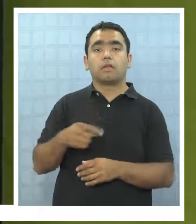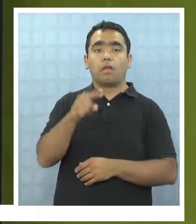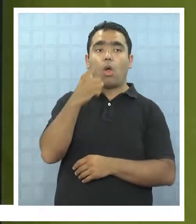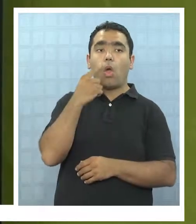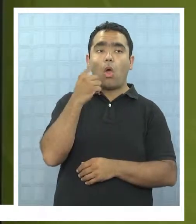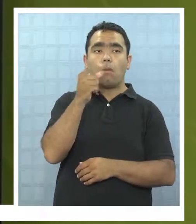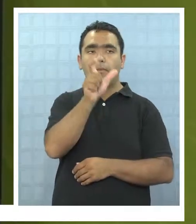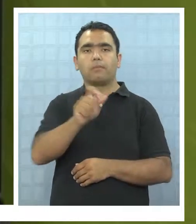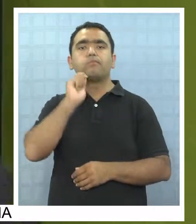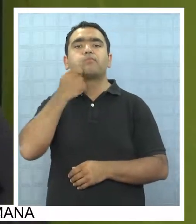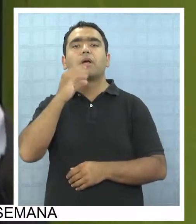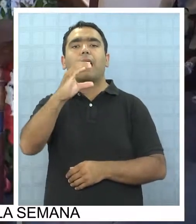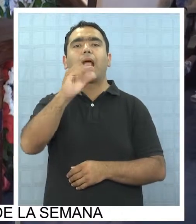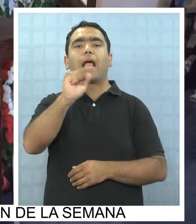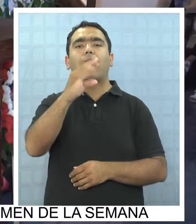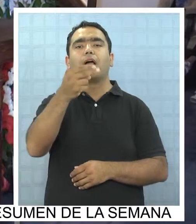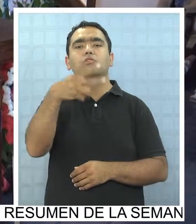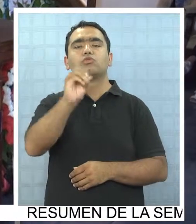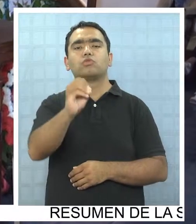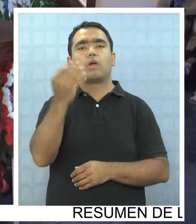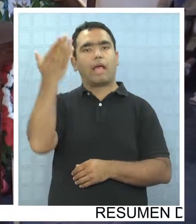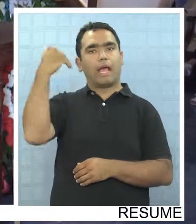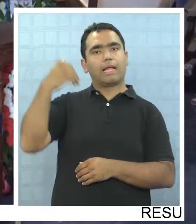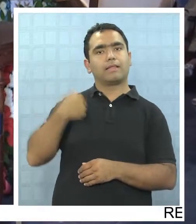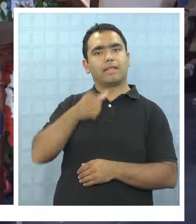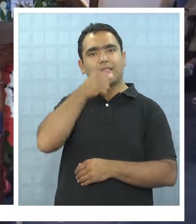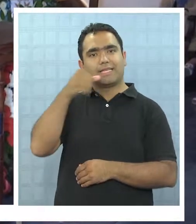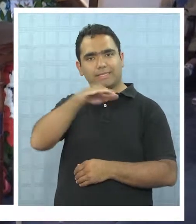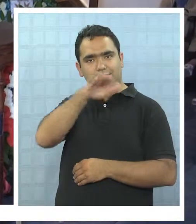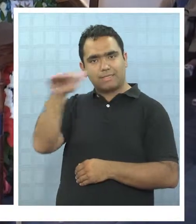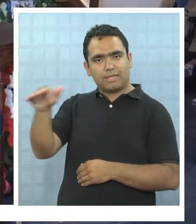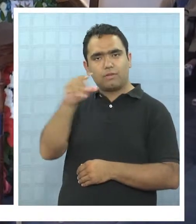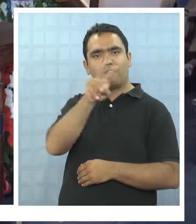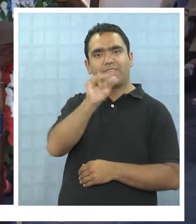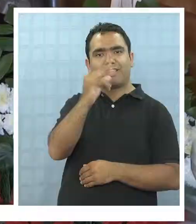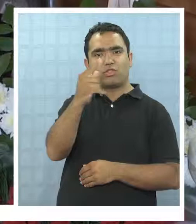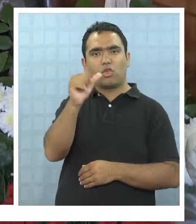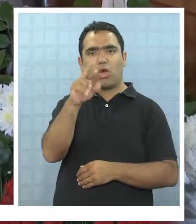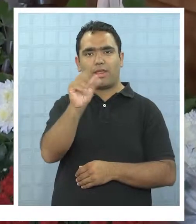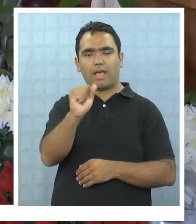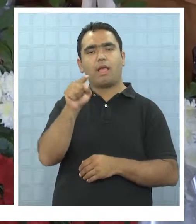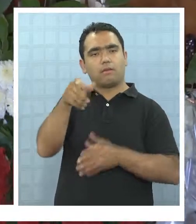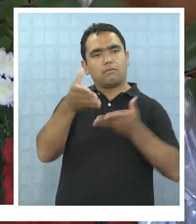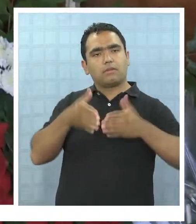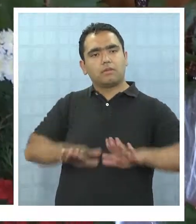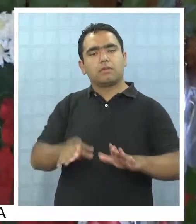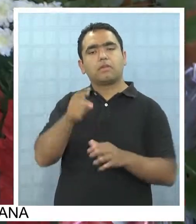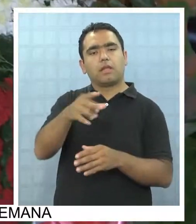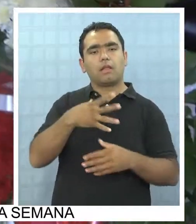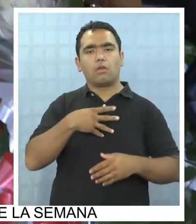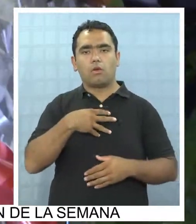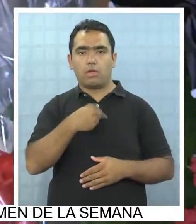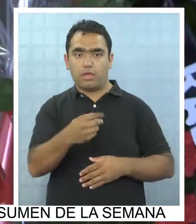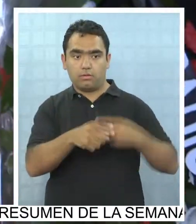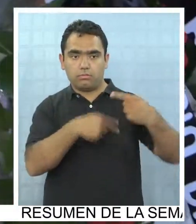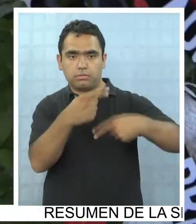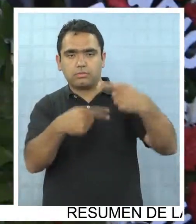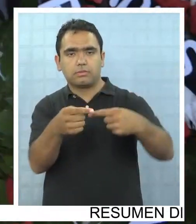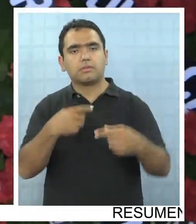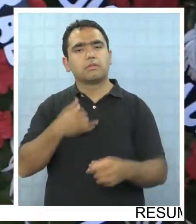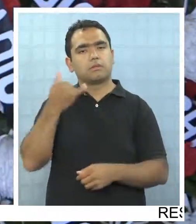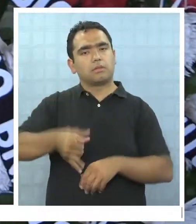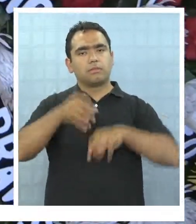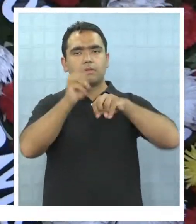conocido, nació en la oficina saliteraria Victoria hace 59 años y dejó como legado a sus hijos el cumplir con los sueños,